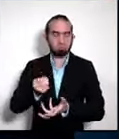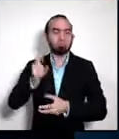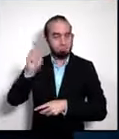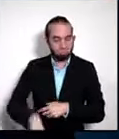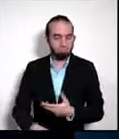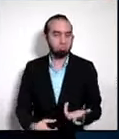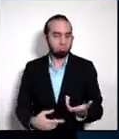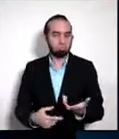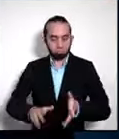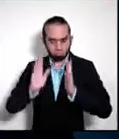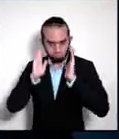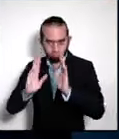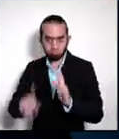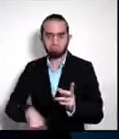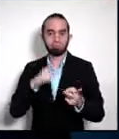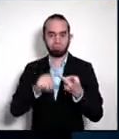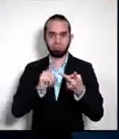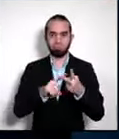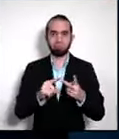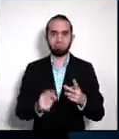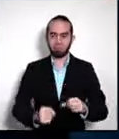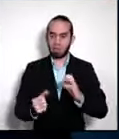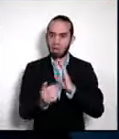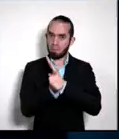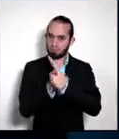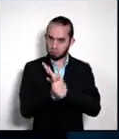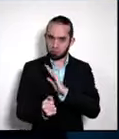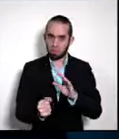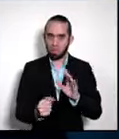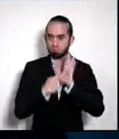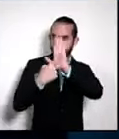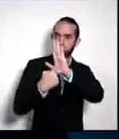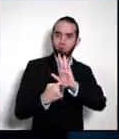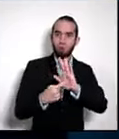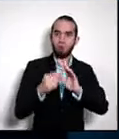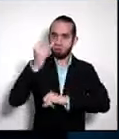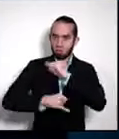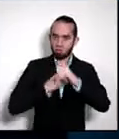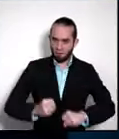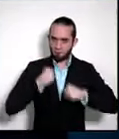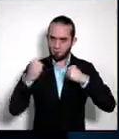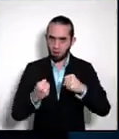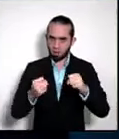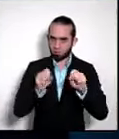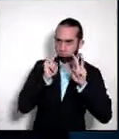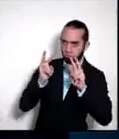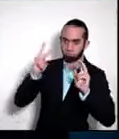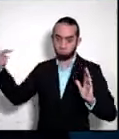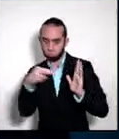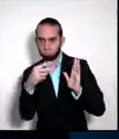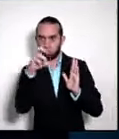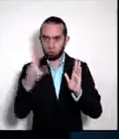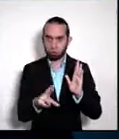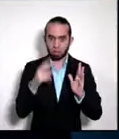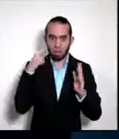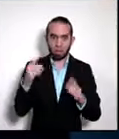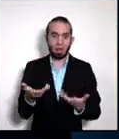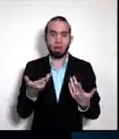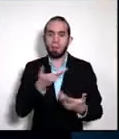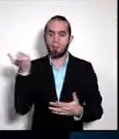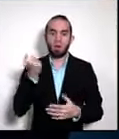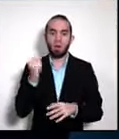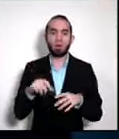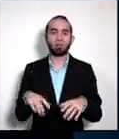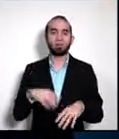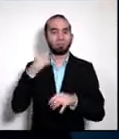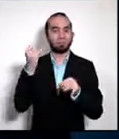por esa capacidad y esa proyección y ese músculo internacional que tiene la mejor agencia del mundo desde el